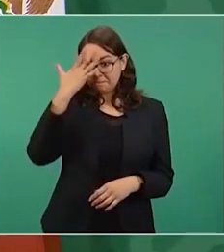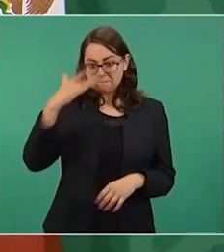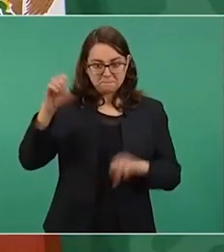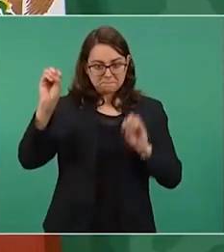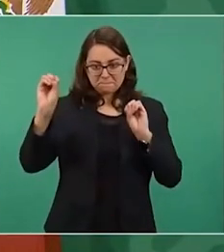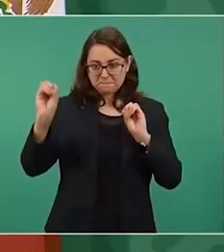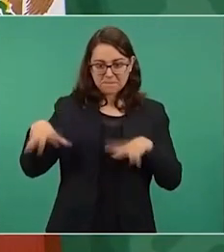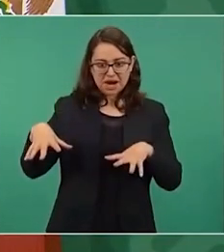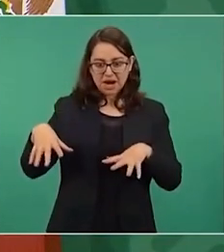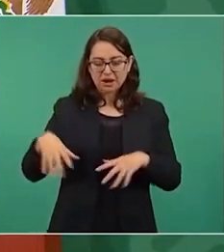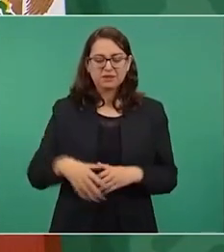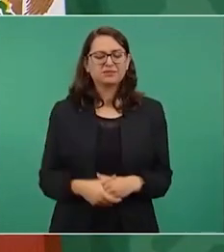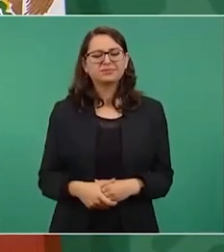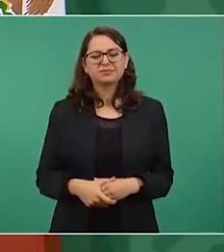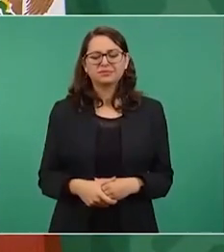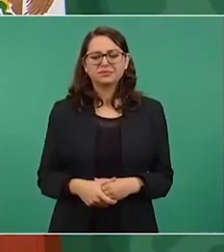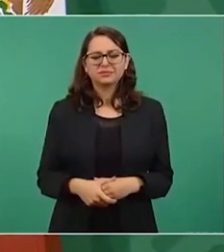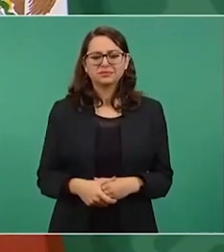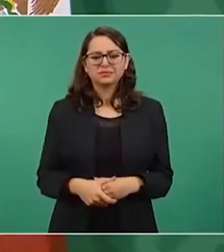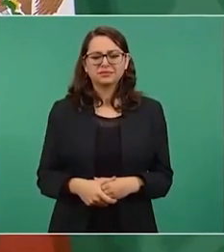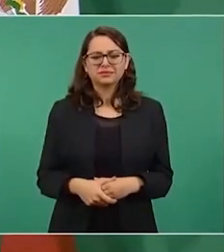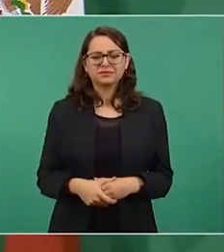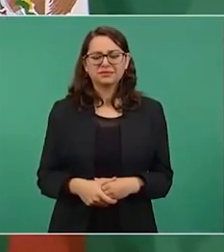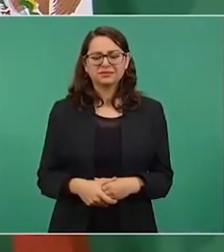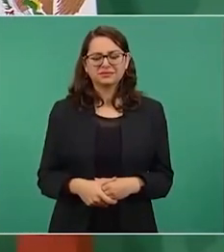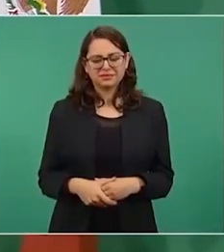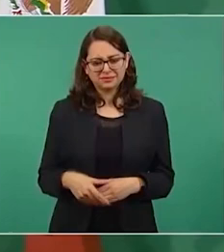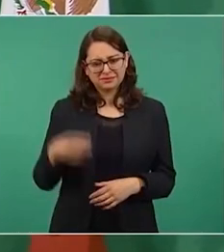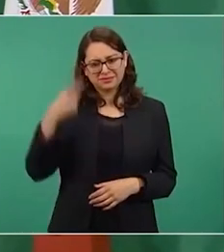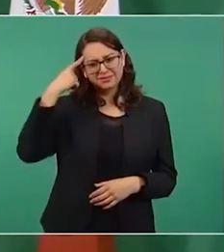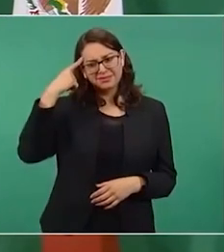¿Qué estarán pensando los que votaron